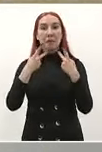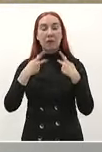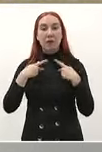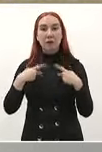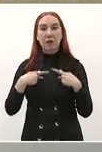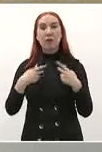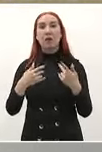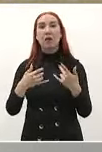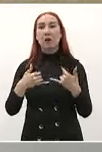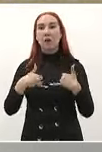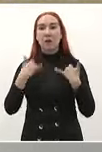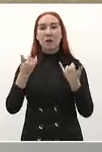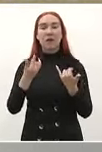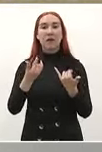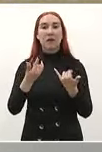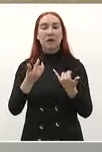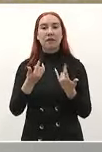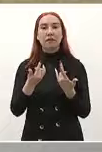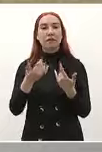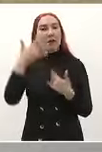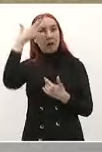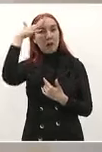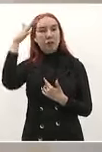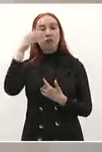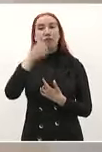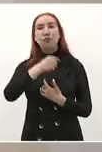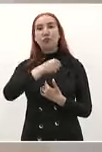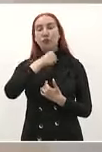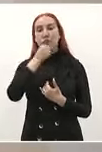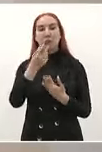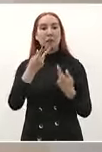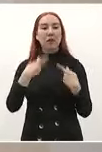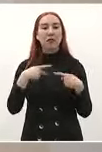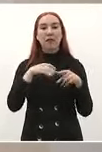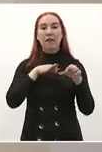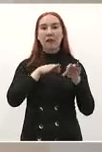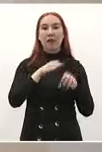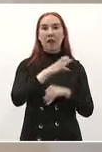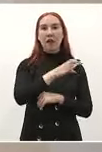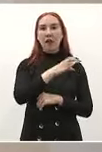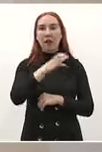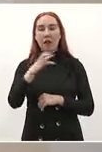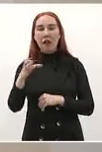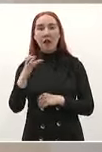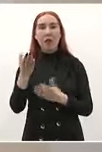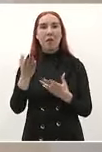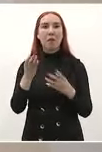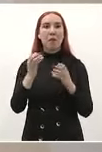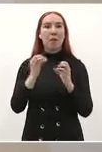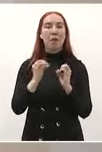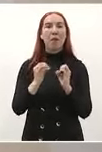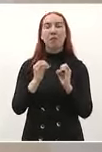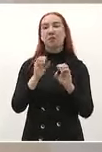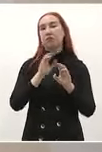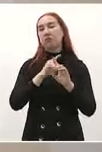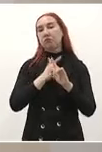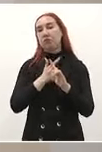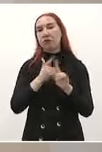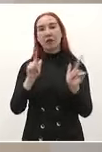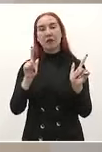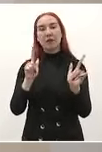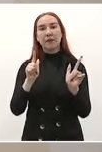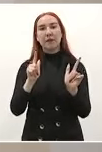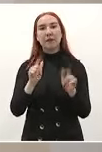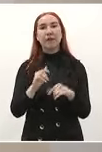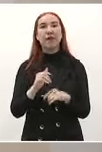con una credencial si son adultos mayores son becarios son productores van